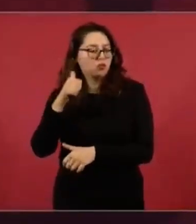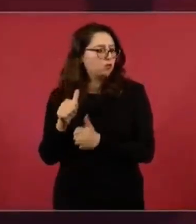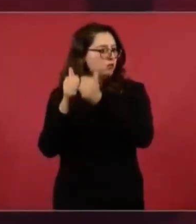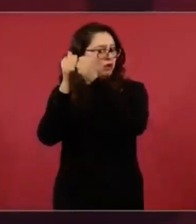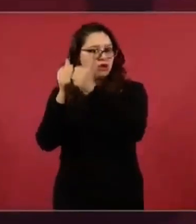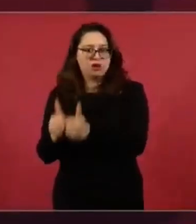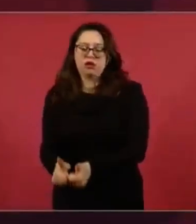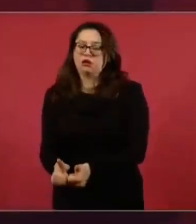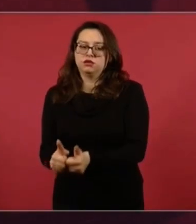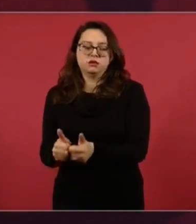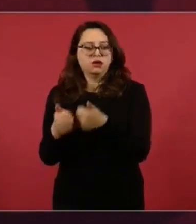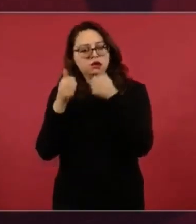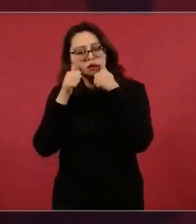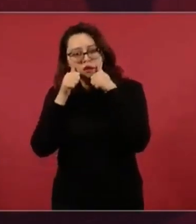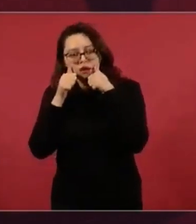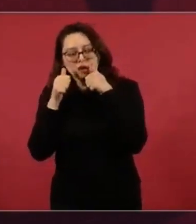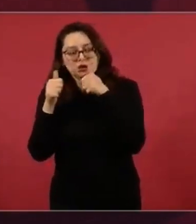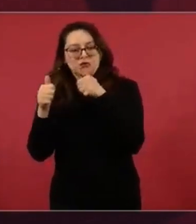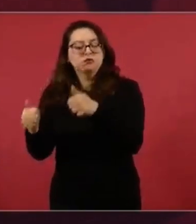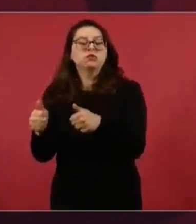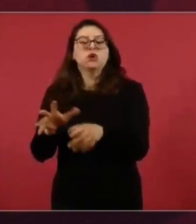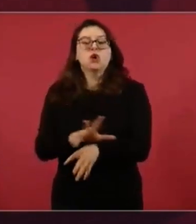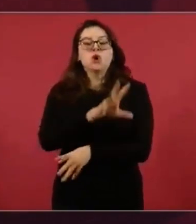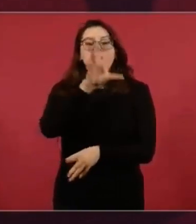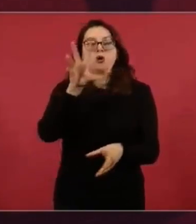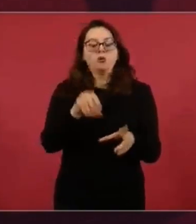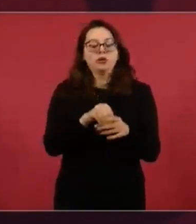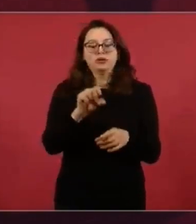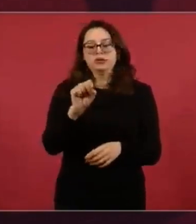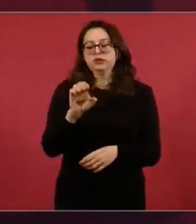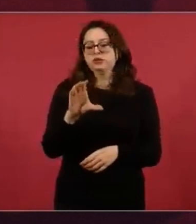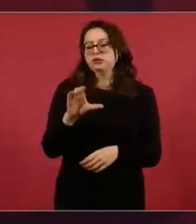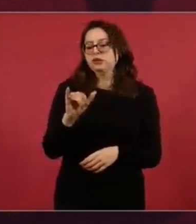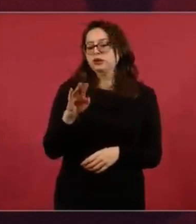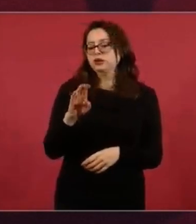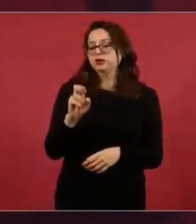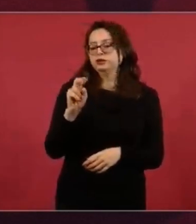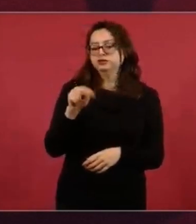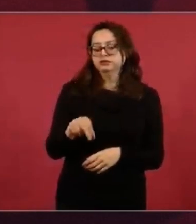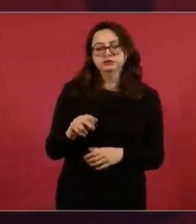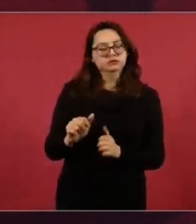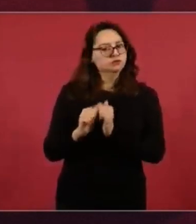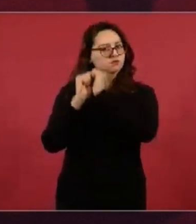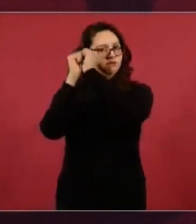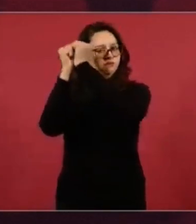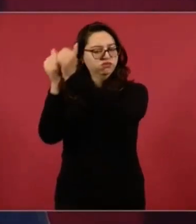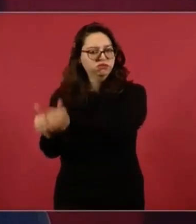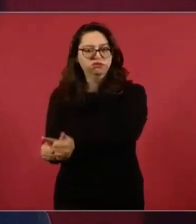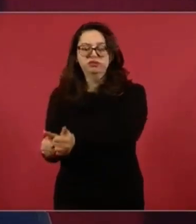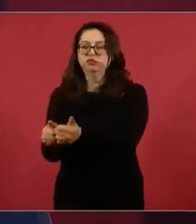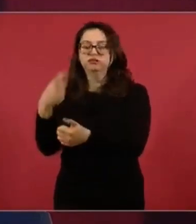allá está toda la Secretaría de Bienestar